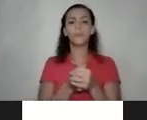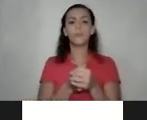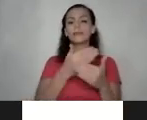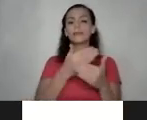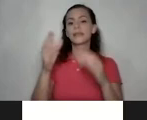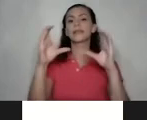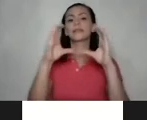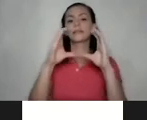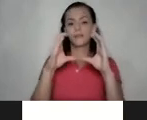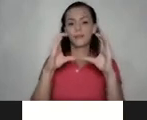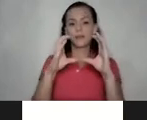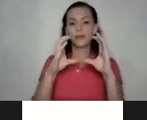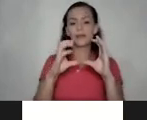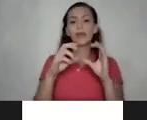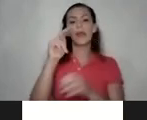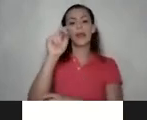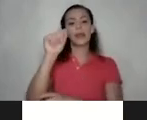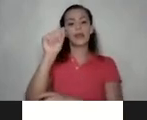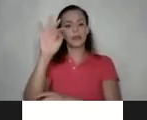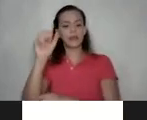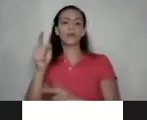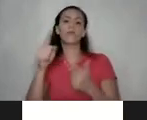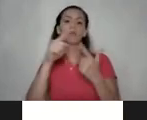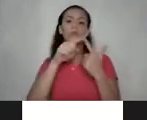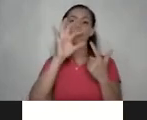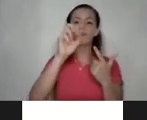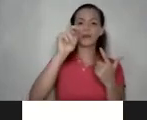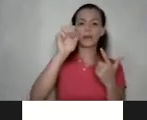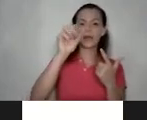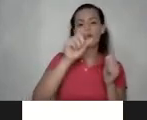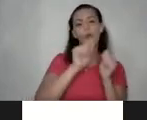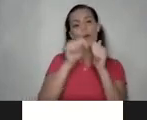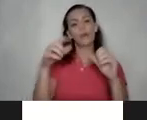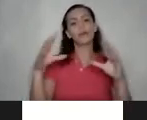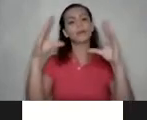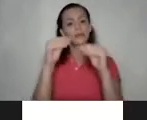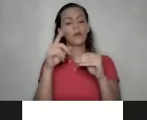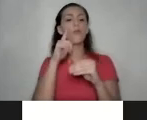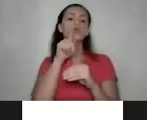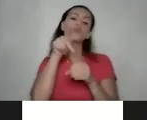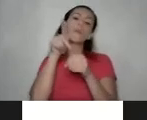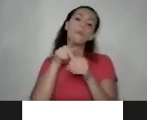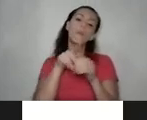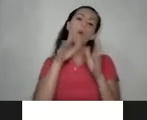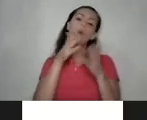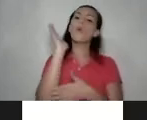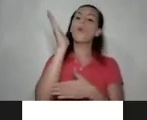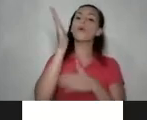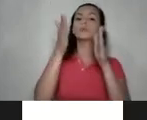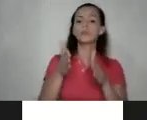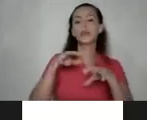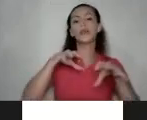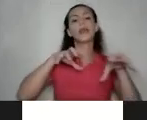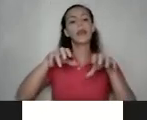esta noche por su participación como charlistas en la actividad virtual digamos no a la violencia contra las